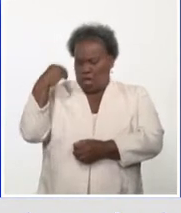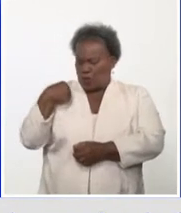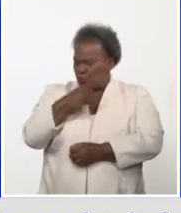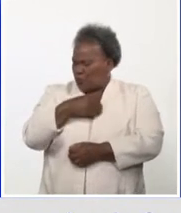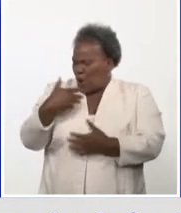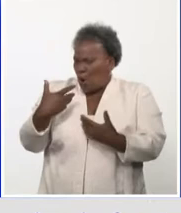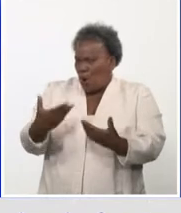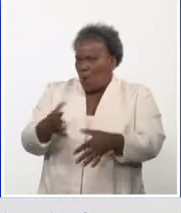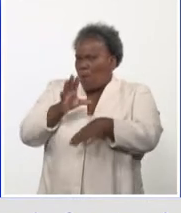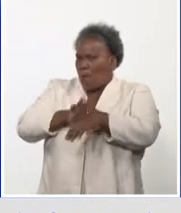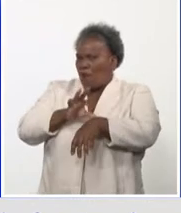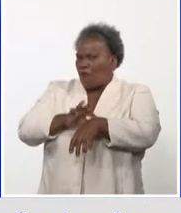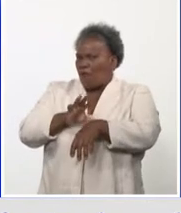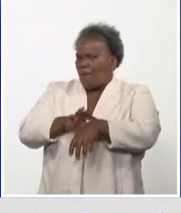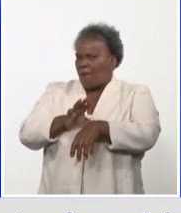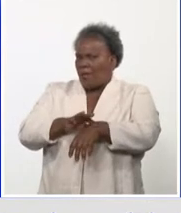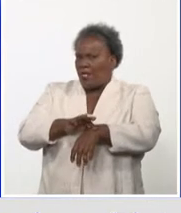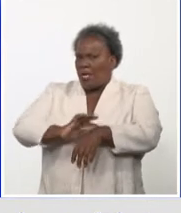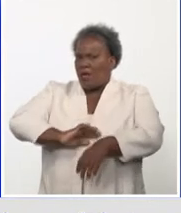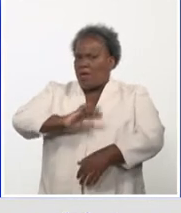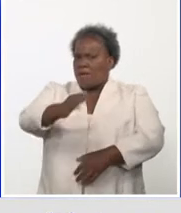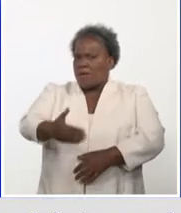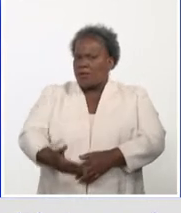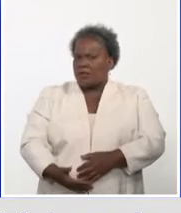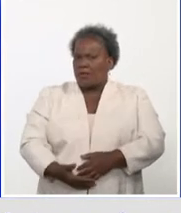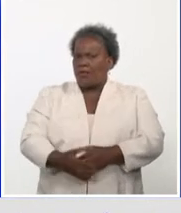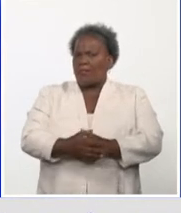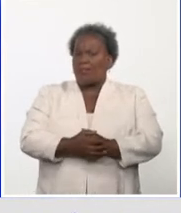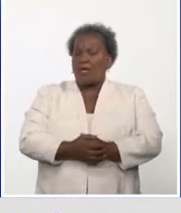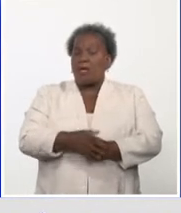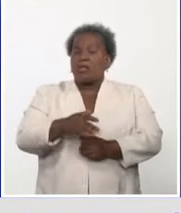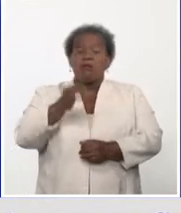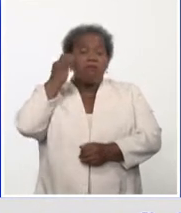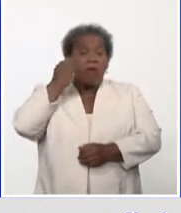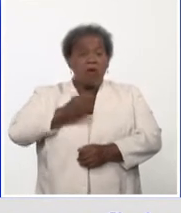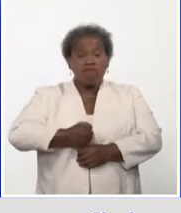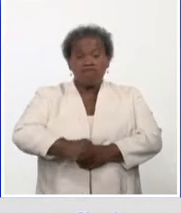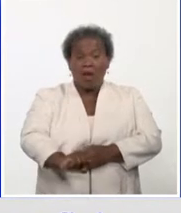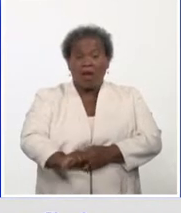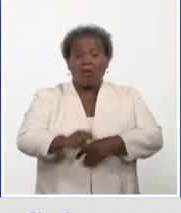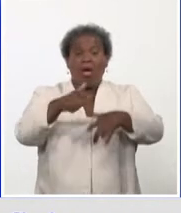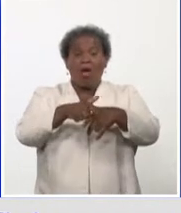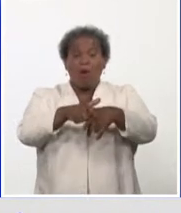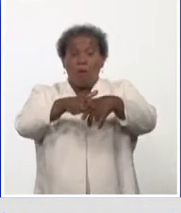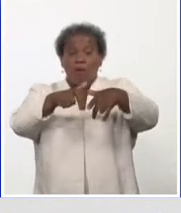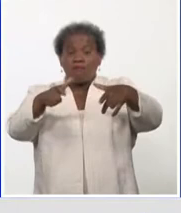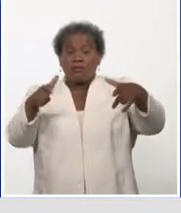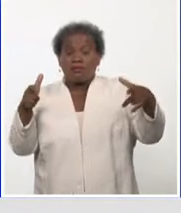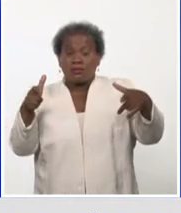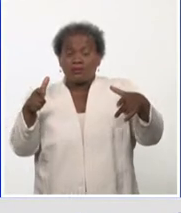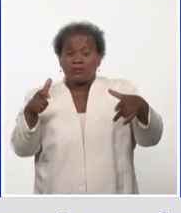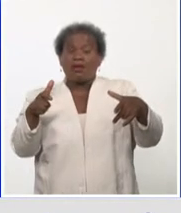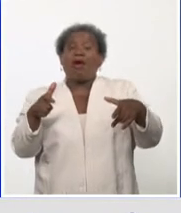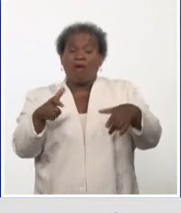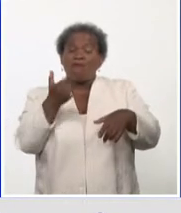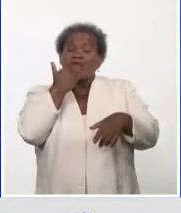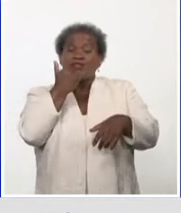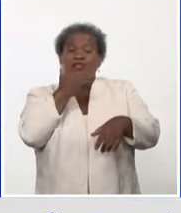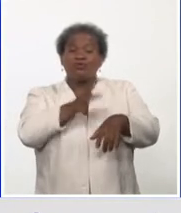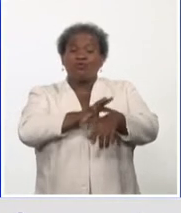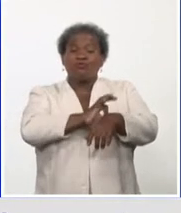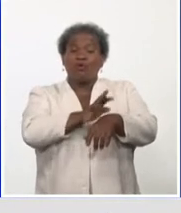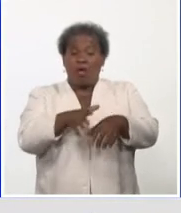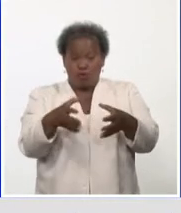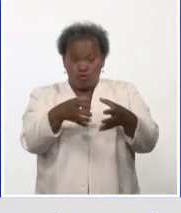la enfermedad en embarazadas y puérperas? ¿Ha crecido esa incidencia de COVID-19 en estos grupos poblacionales?